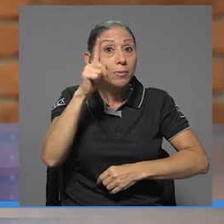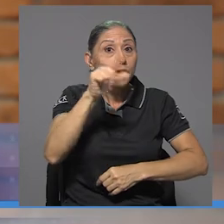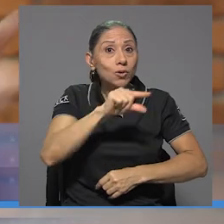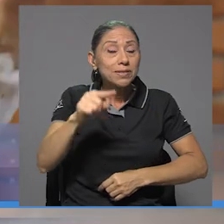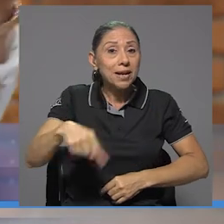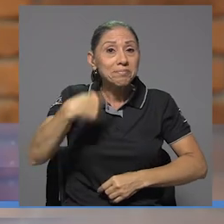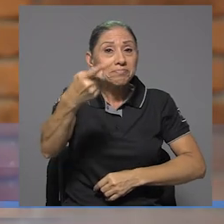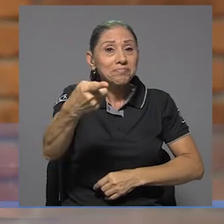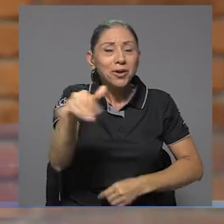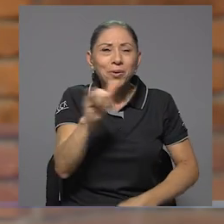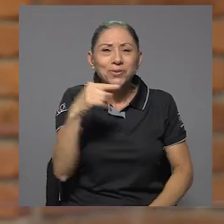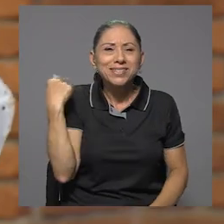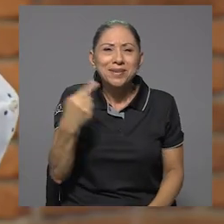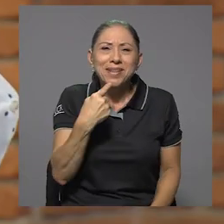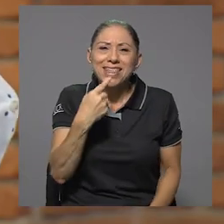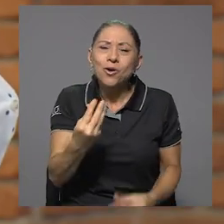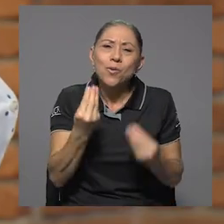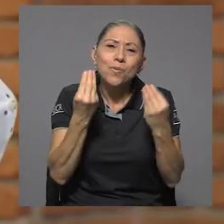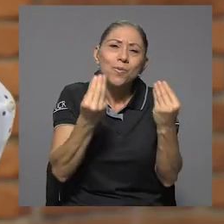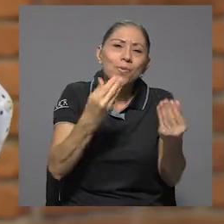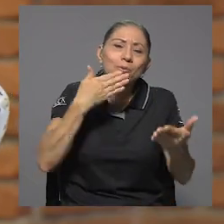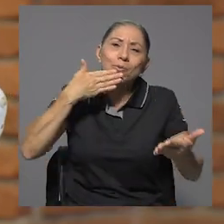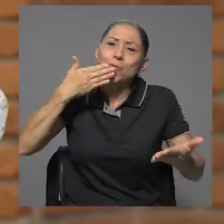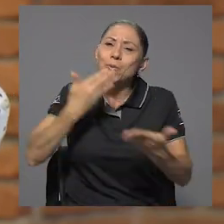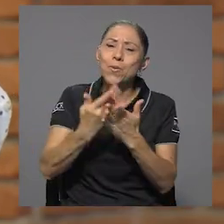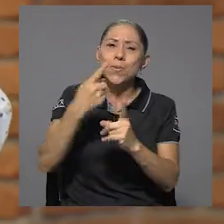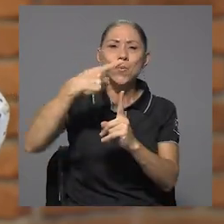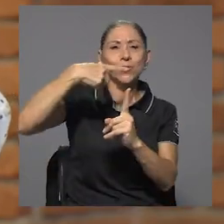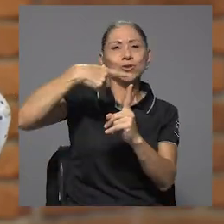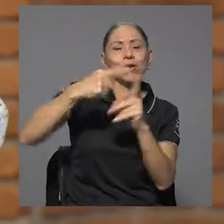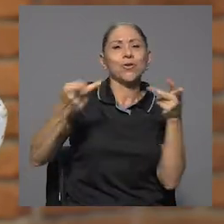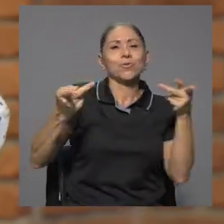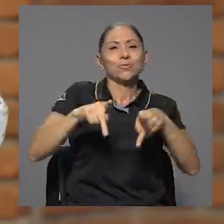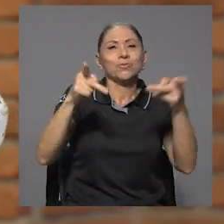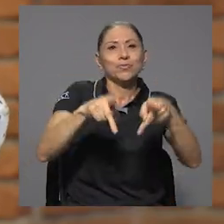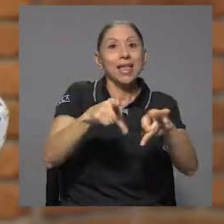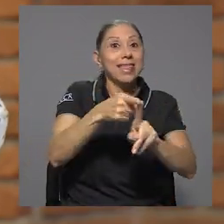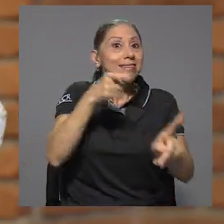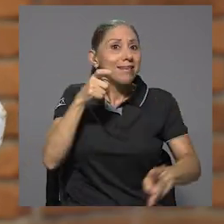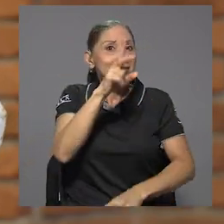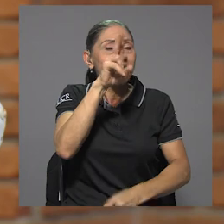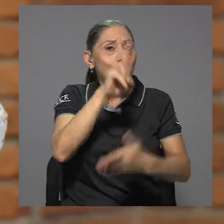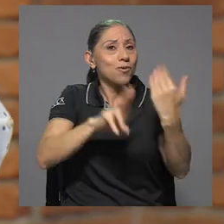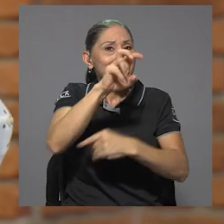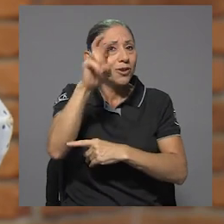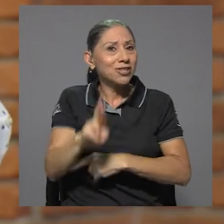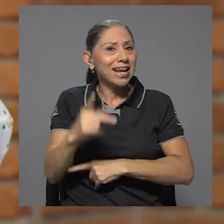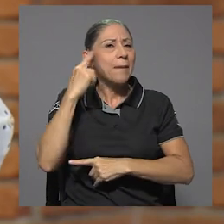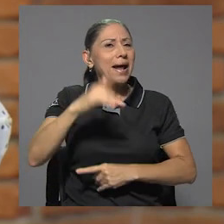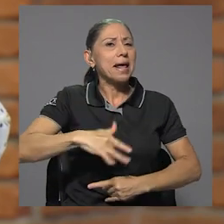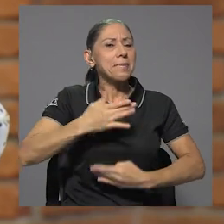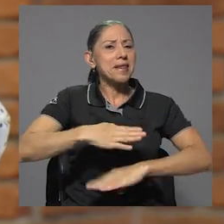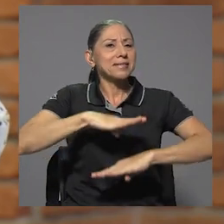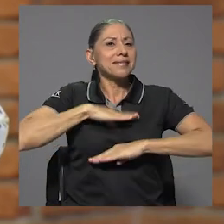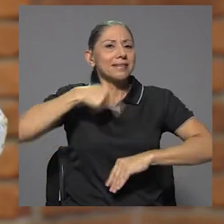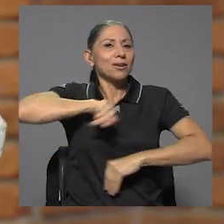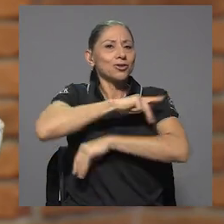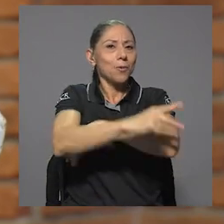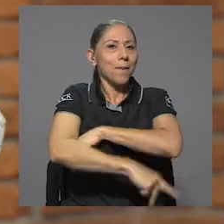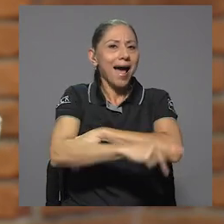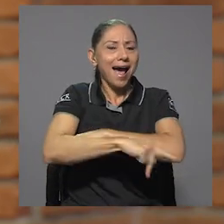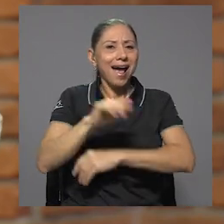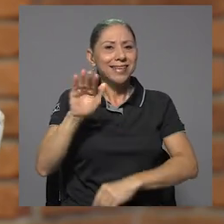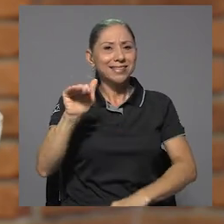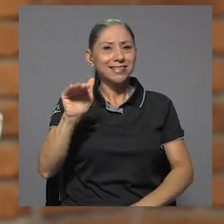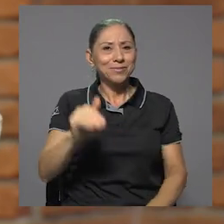vuelta de una semana, como les digo siempre, con mucho de lo bueno, de lo positivo que se genera desde la Universidad de Costa Rica para el bienestar de nuestro país. Hasta